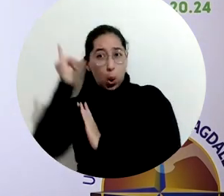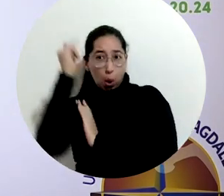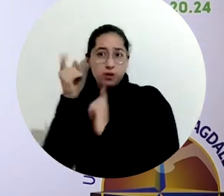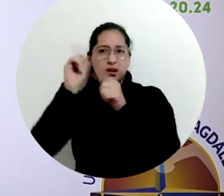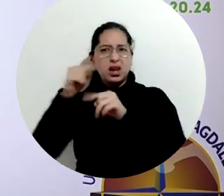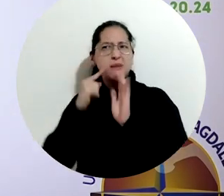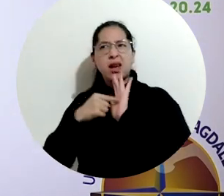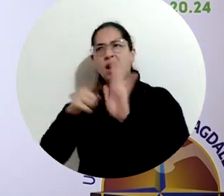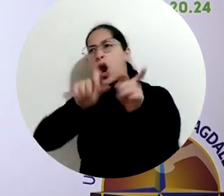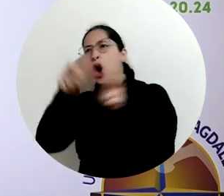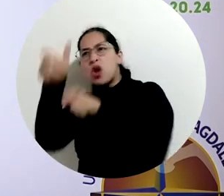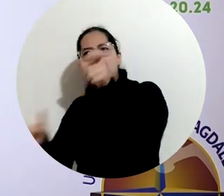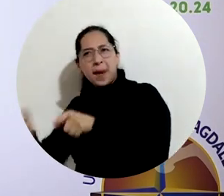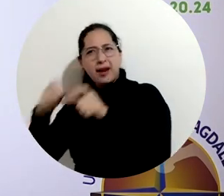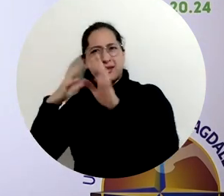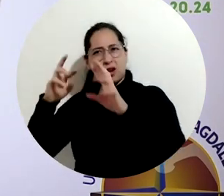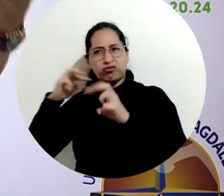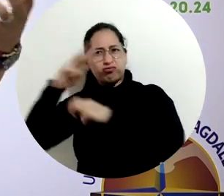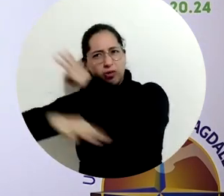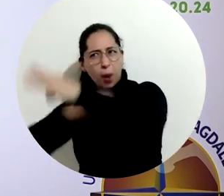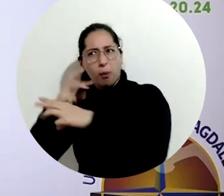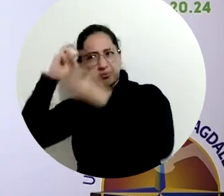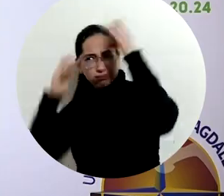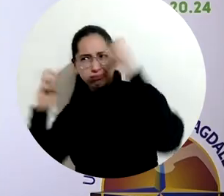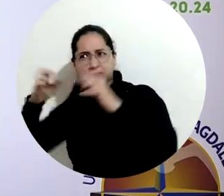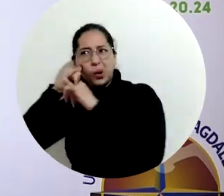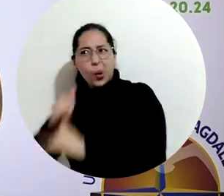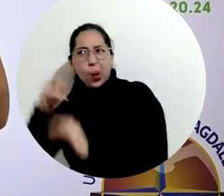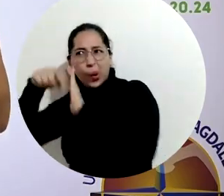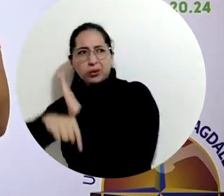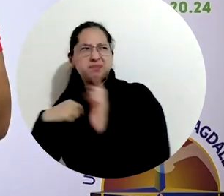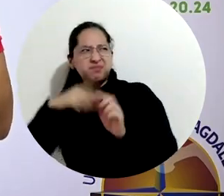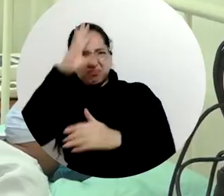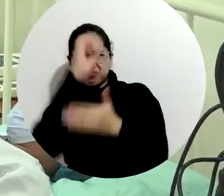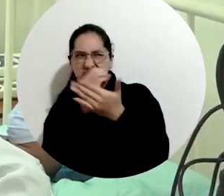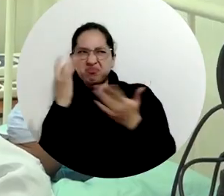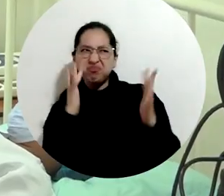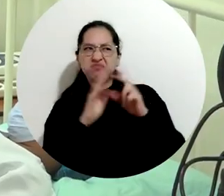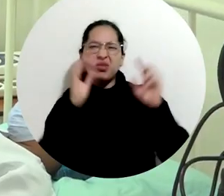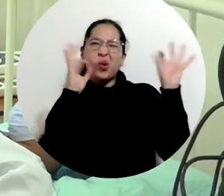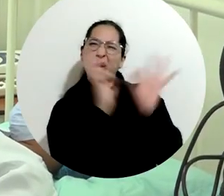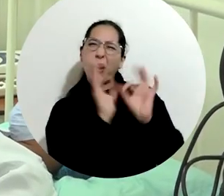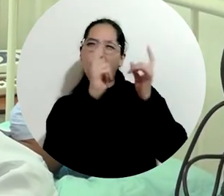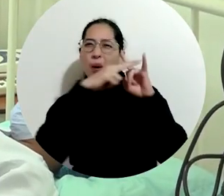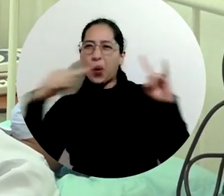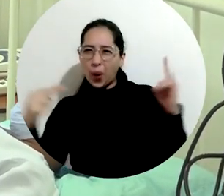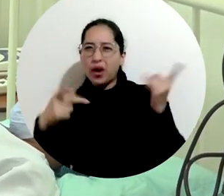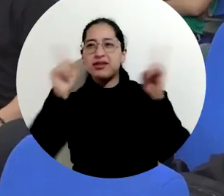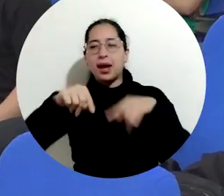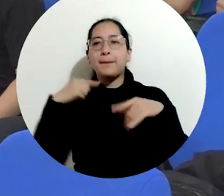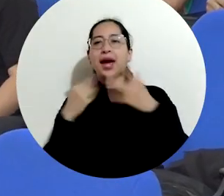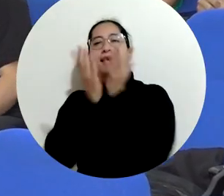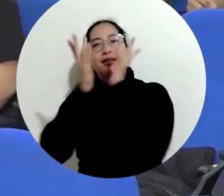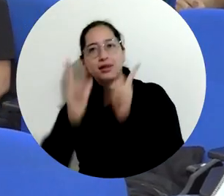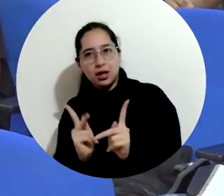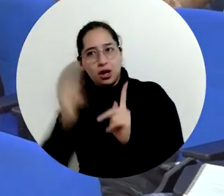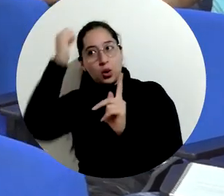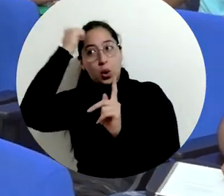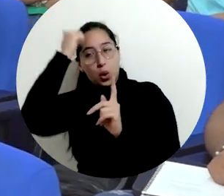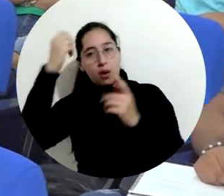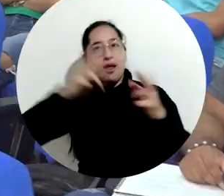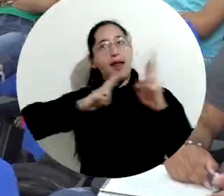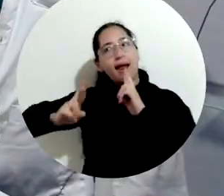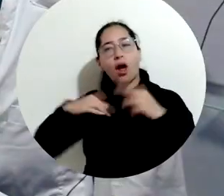que se mide a partir de lo que piensan los demás investigadores del mundo de la institución universitaria, la reputación entre los empleadores, la proporción